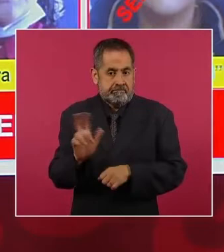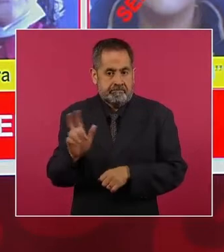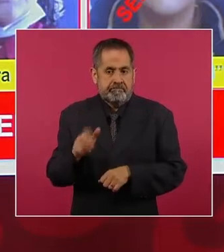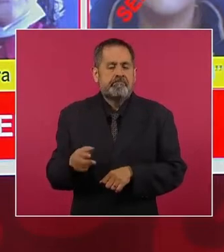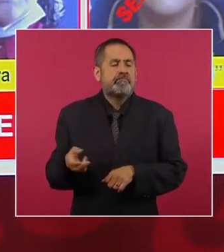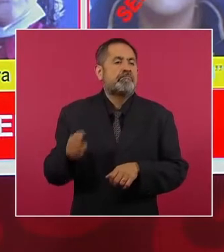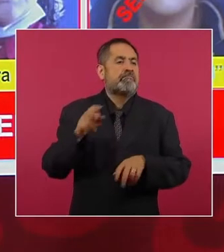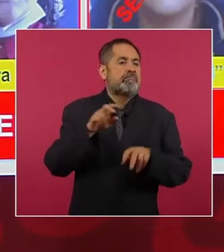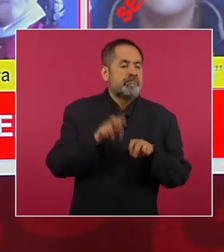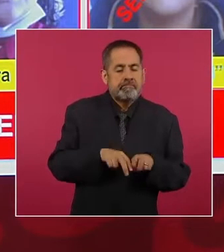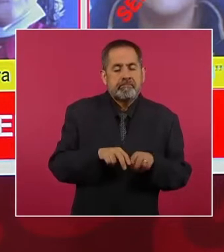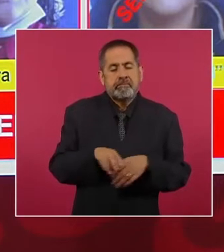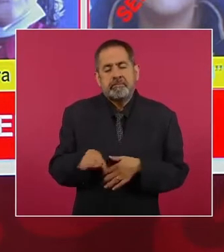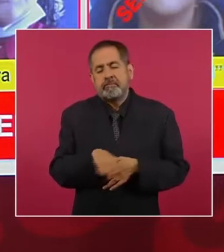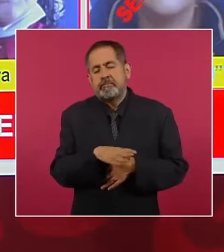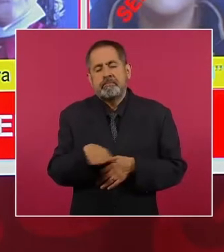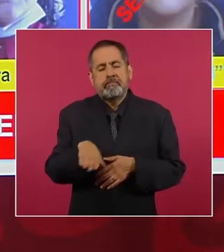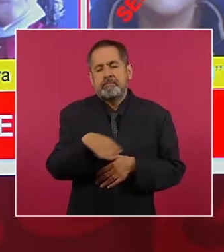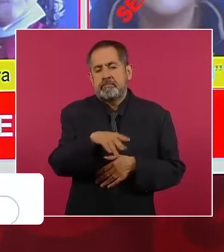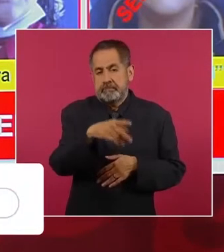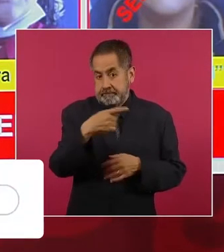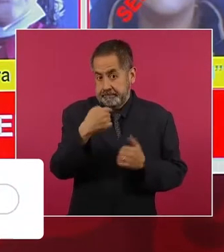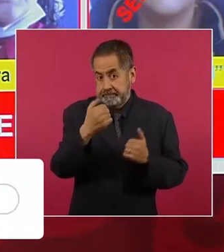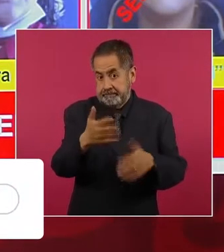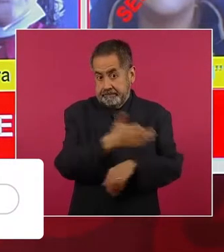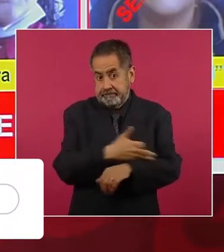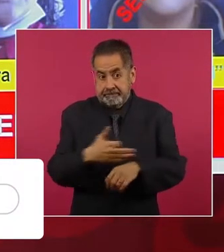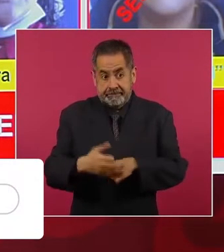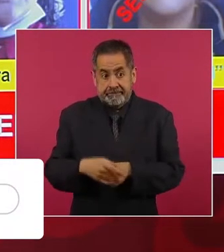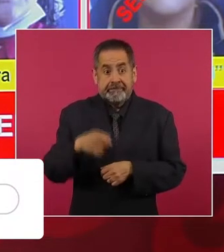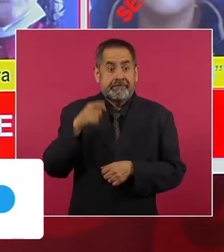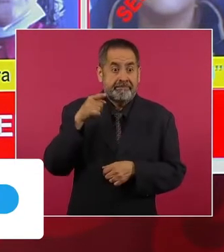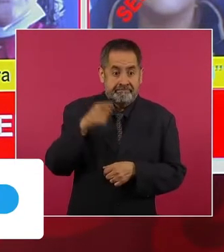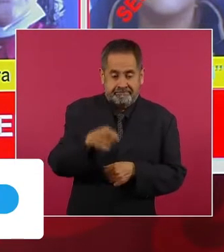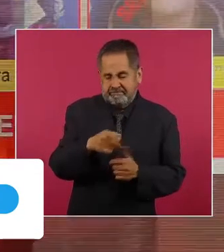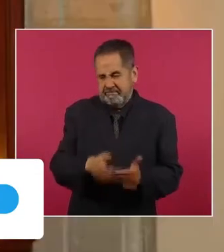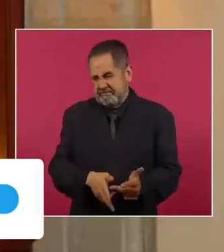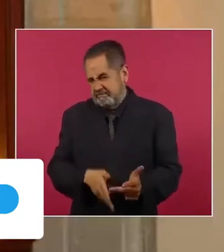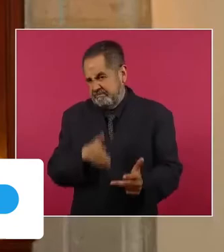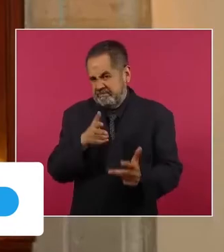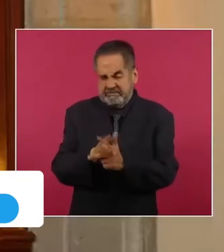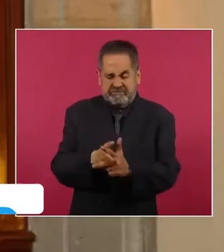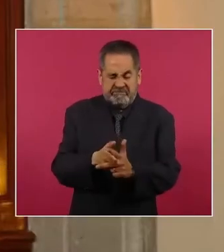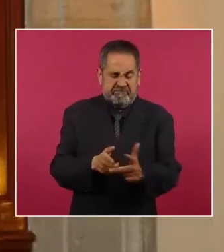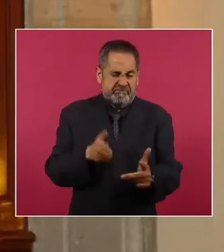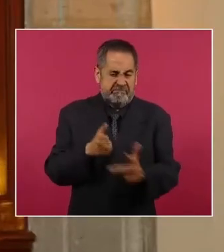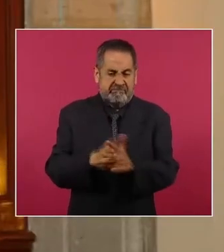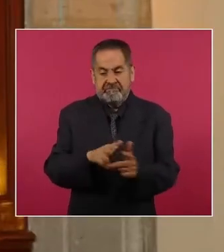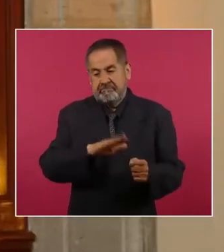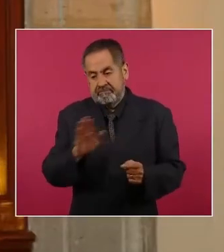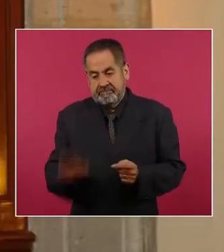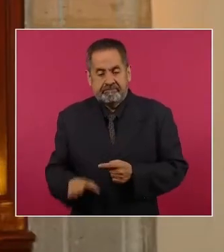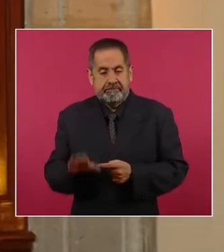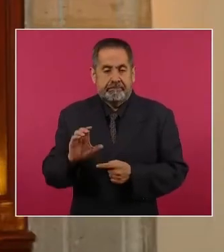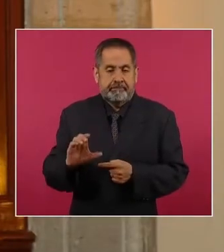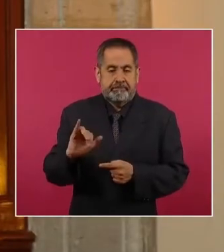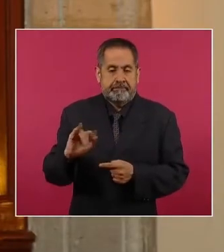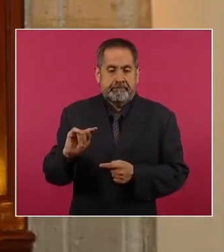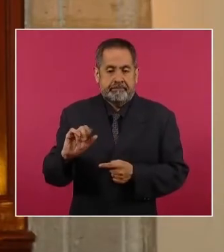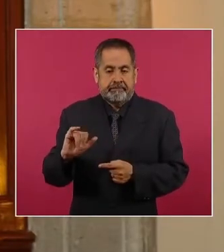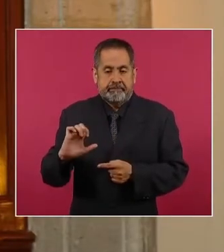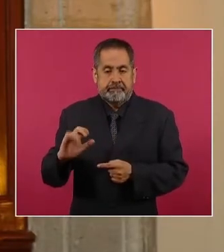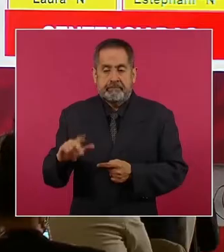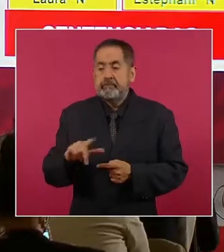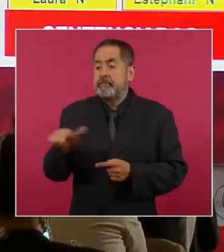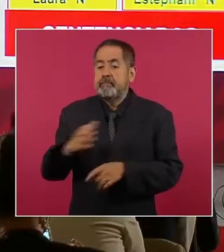dirigieron a un domicilio familiar, lugar donde privaron de la vida a Citlaly. El cuerpo fue